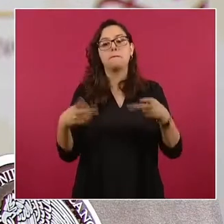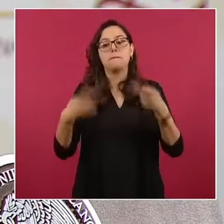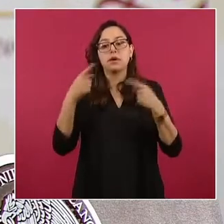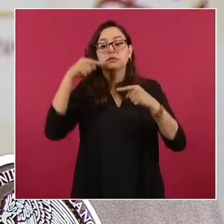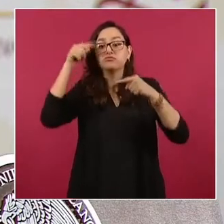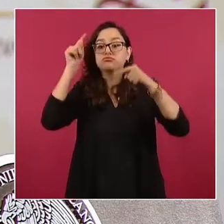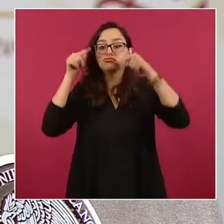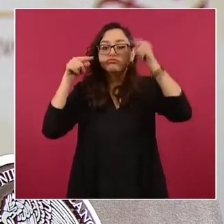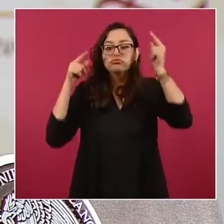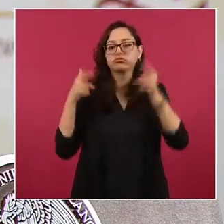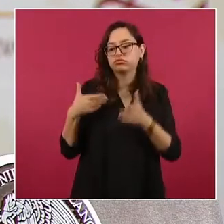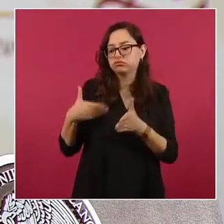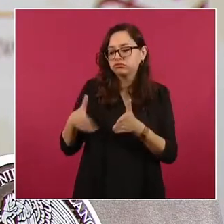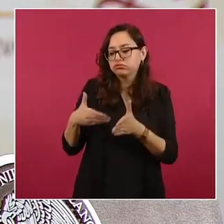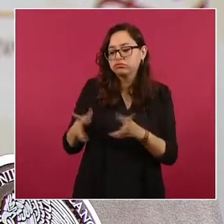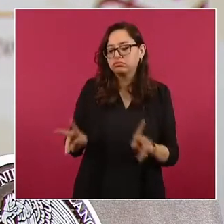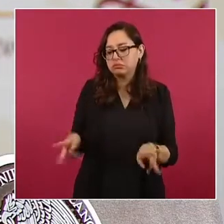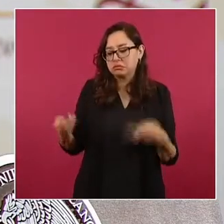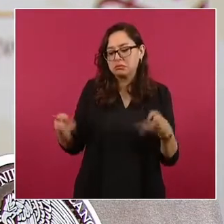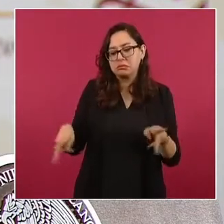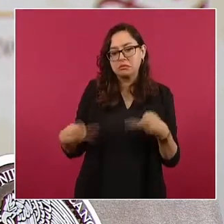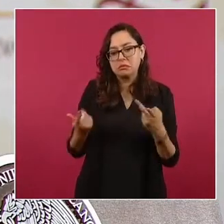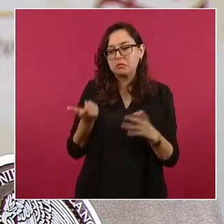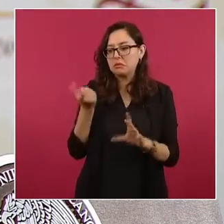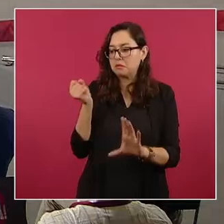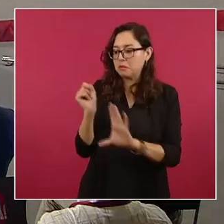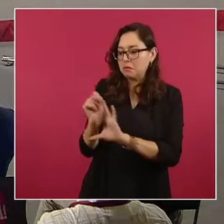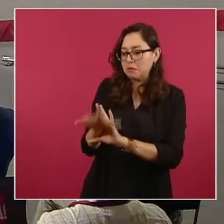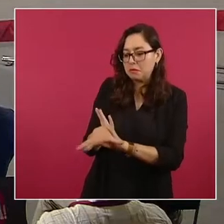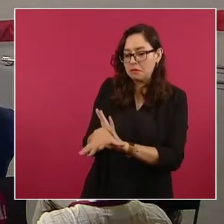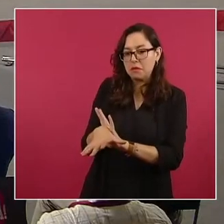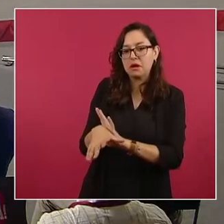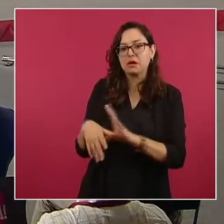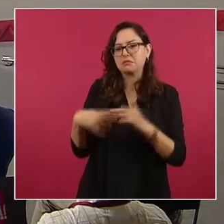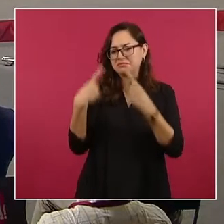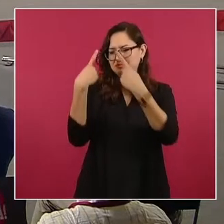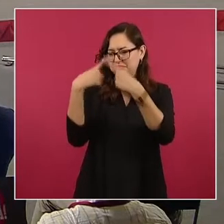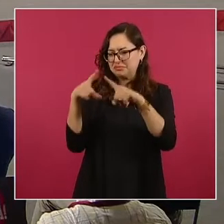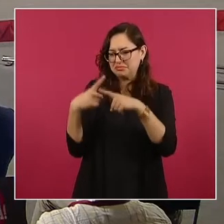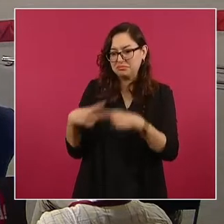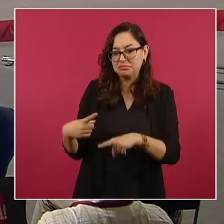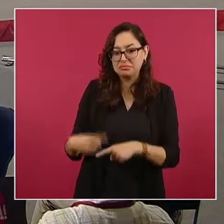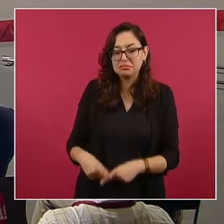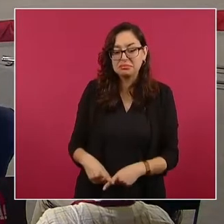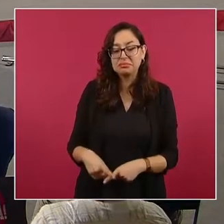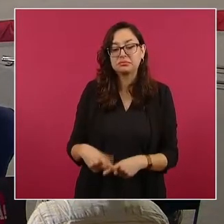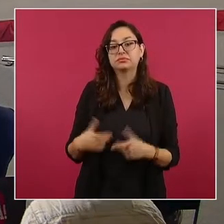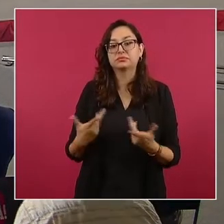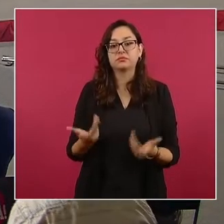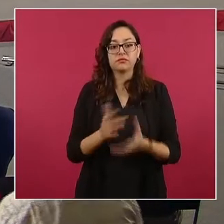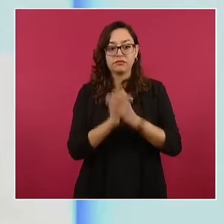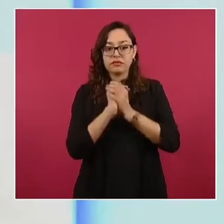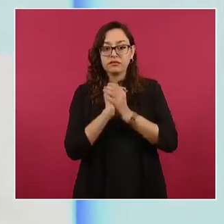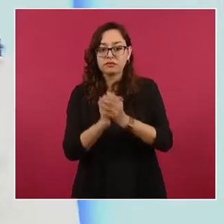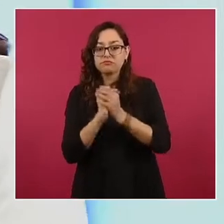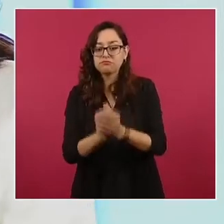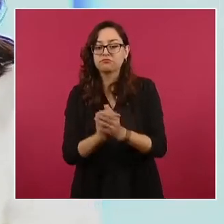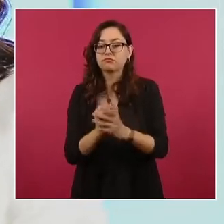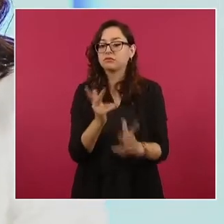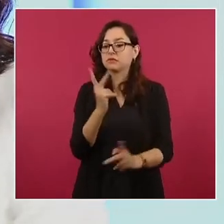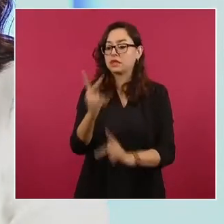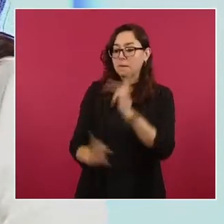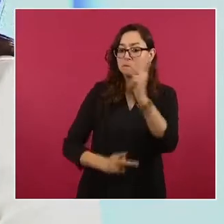utensilios de cocina y del hogar, aceites esenciales, entre otros, tandas o préstamos